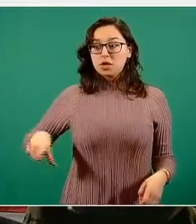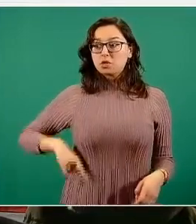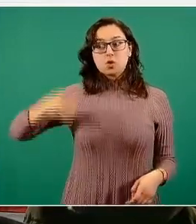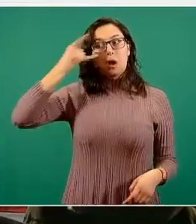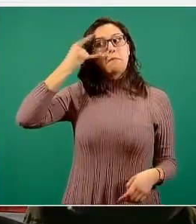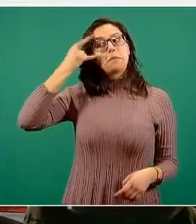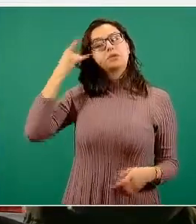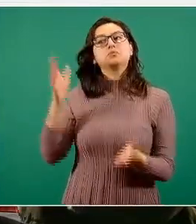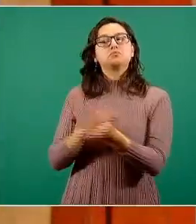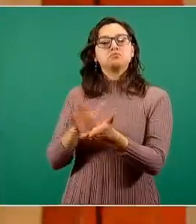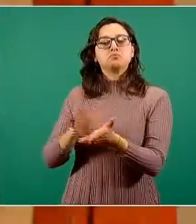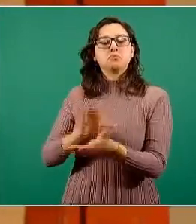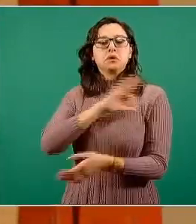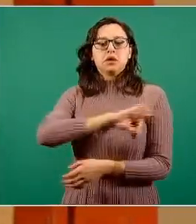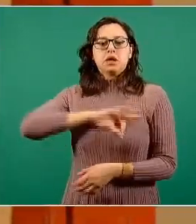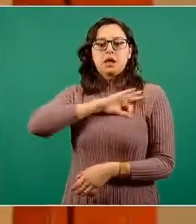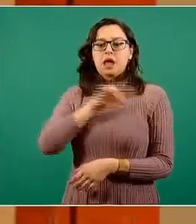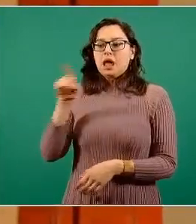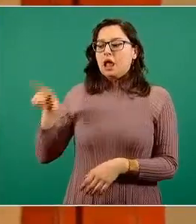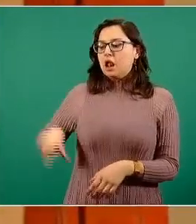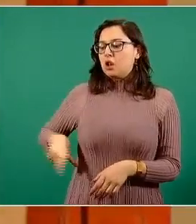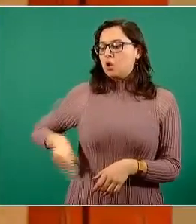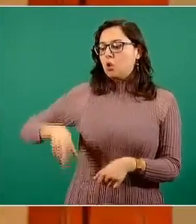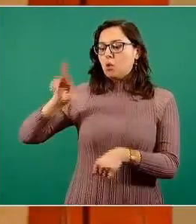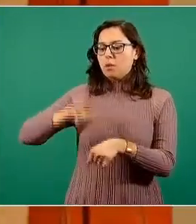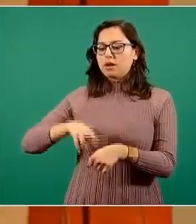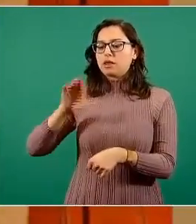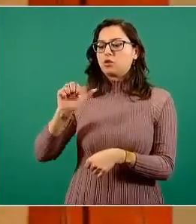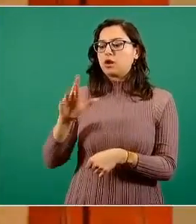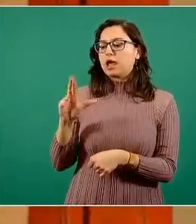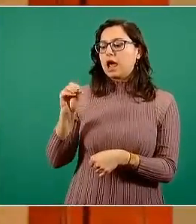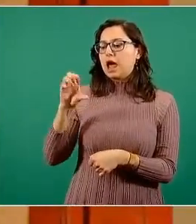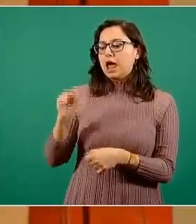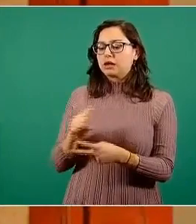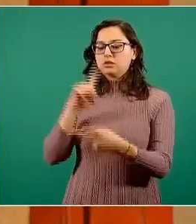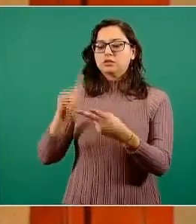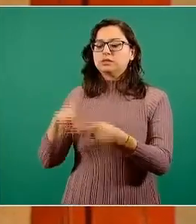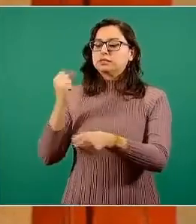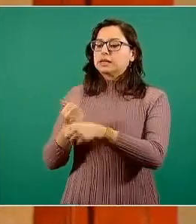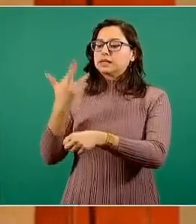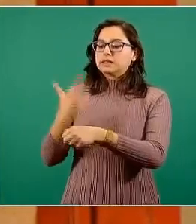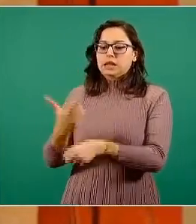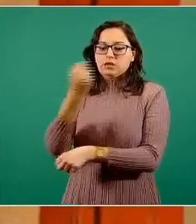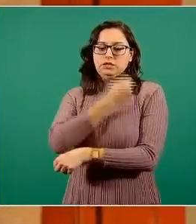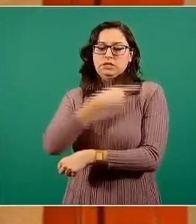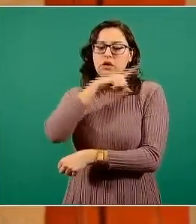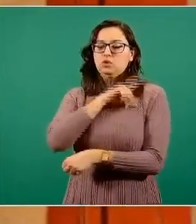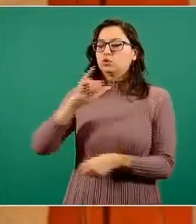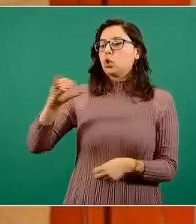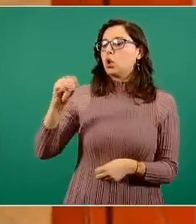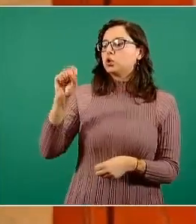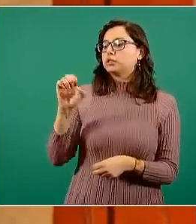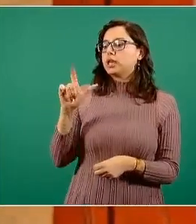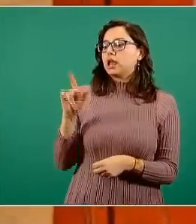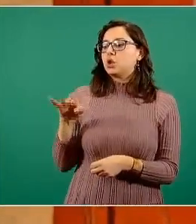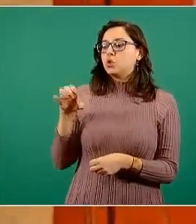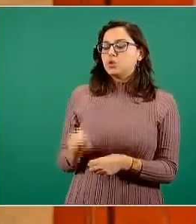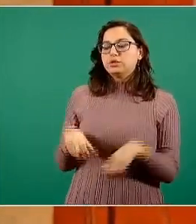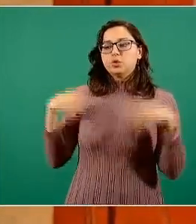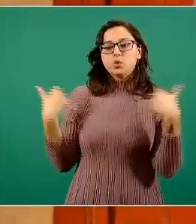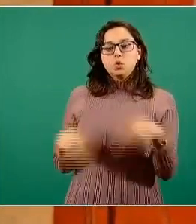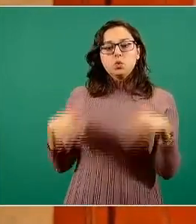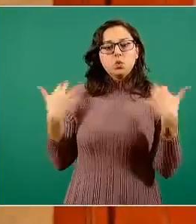de Campeche, al gobernador Carlos Miguel Aiza, a su secretario de Salud, José Luis González y a todo el equipo, porque mantuvieron